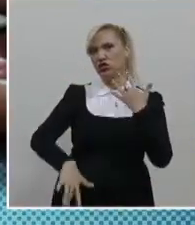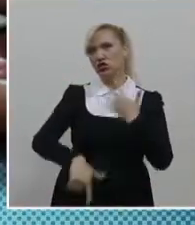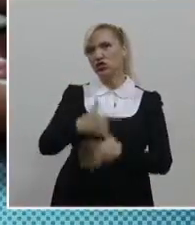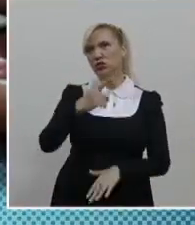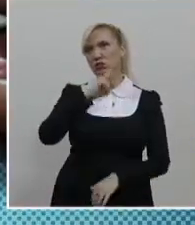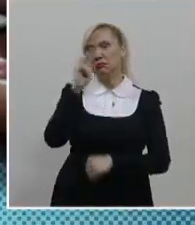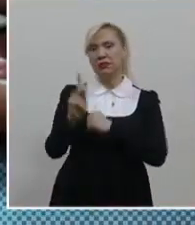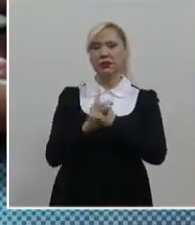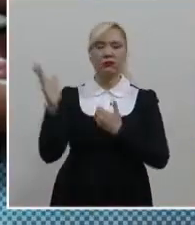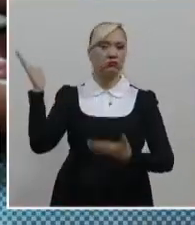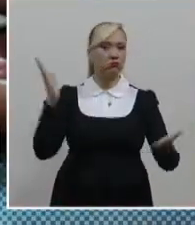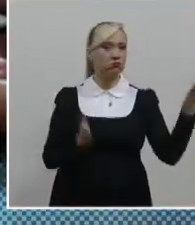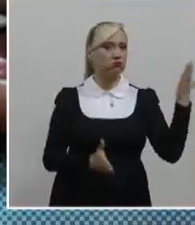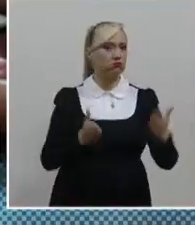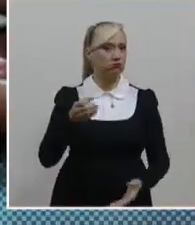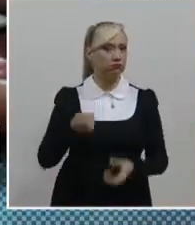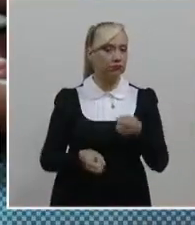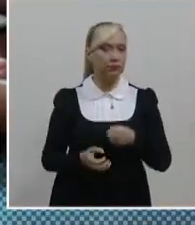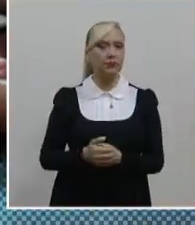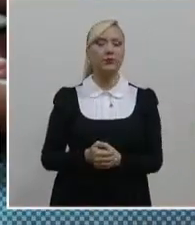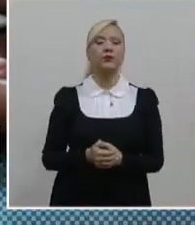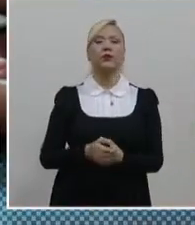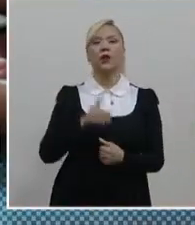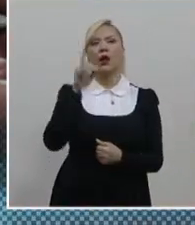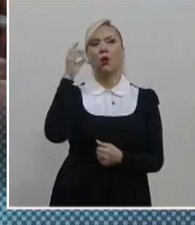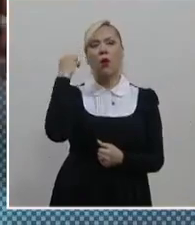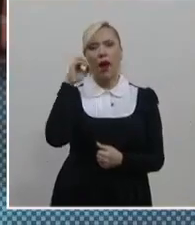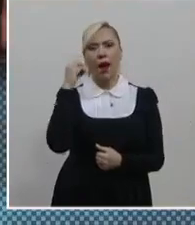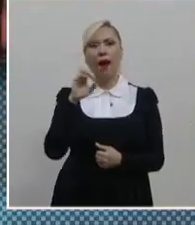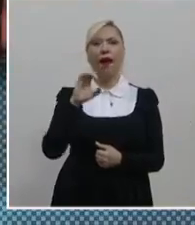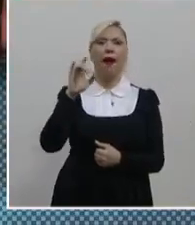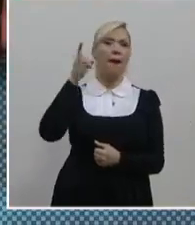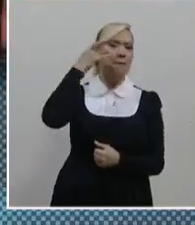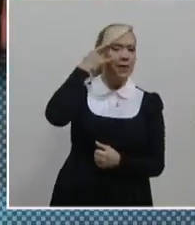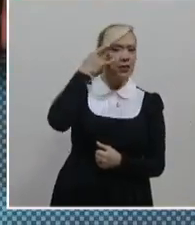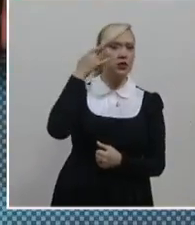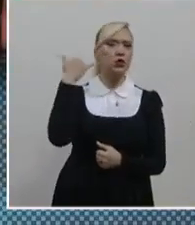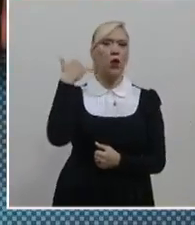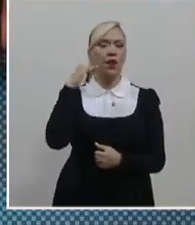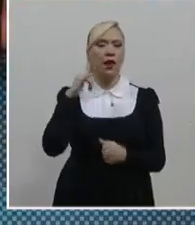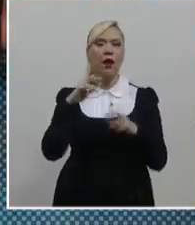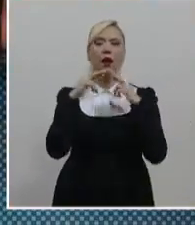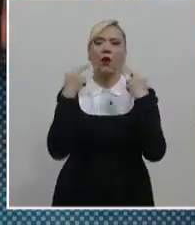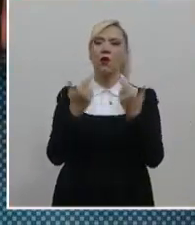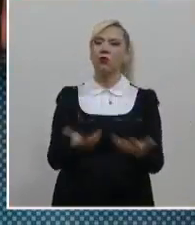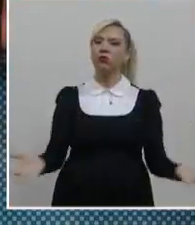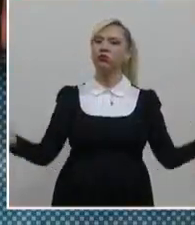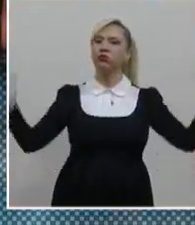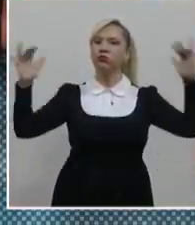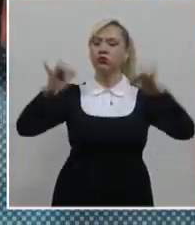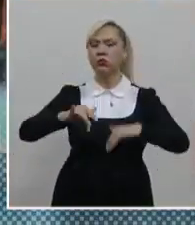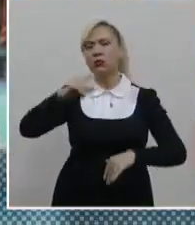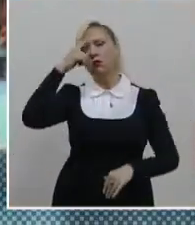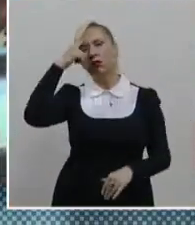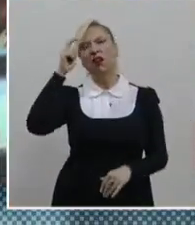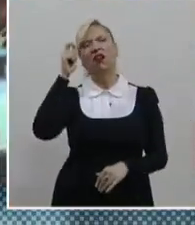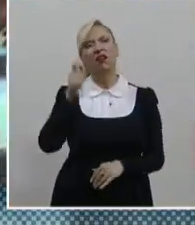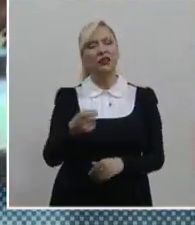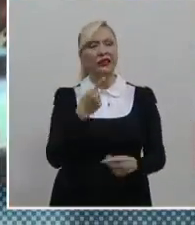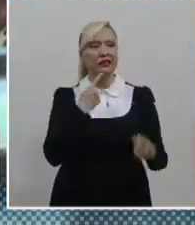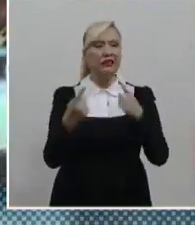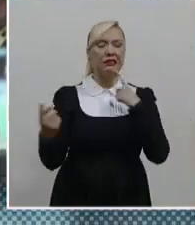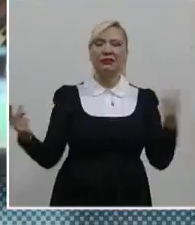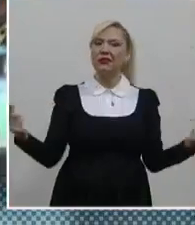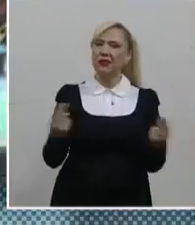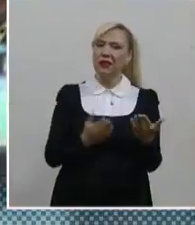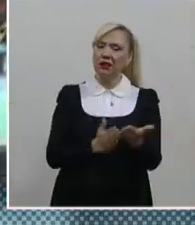Representantes de los poderes judiciales de Oaxaca, Campeche y Yucatán se reunieron en esta última entidad para impulsar estrategias que garanticen